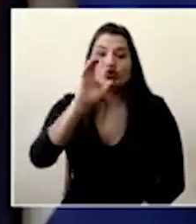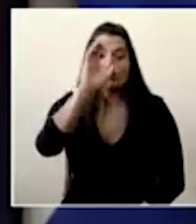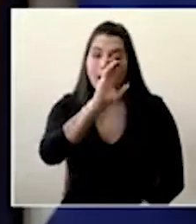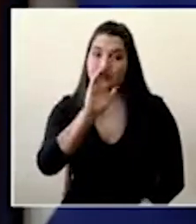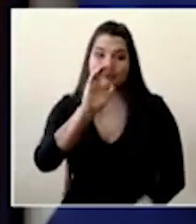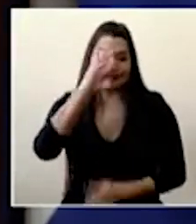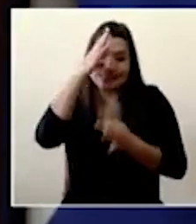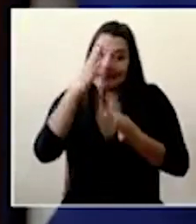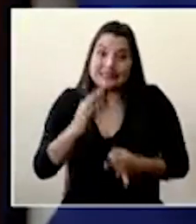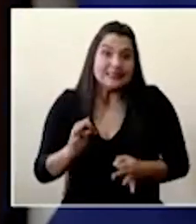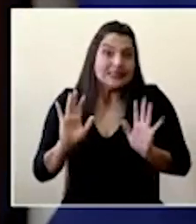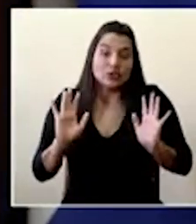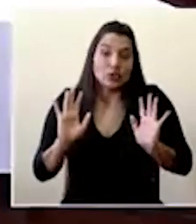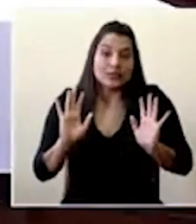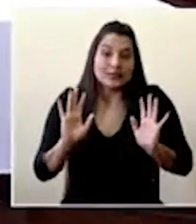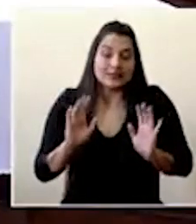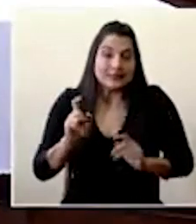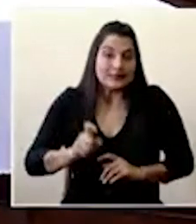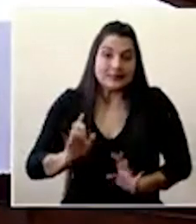extraordinarias